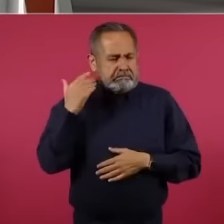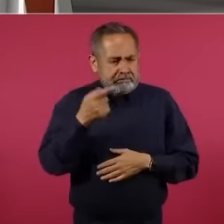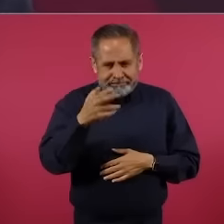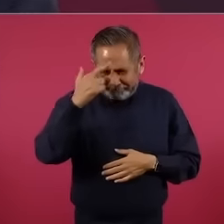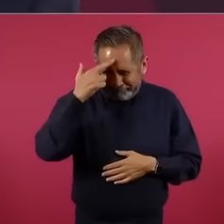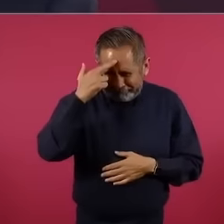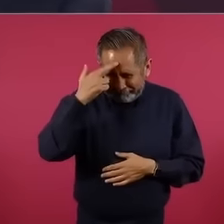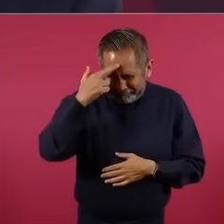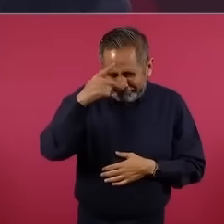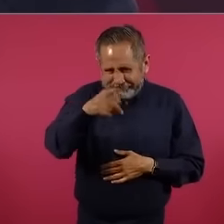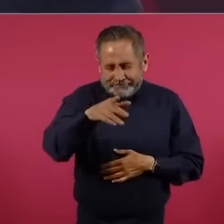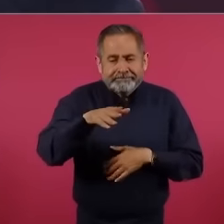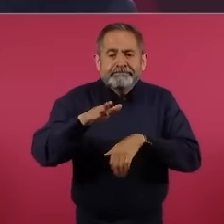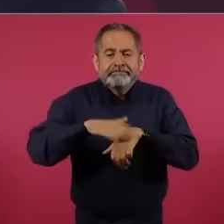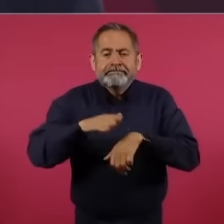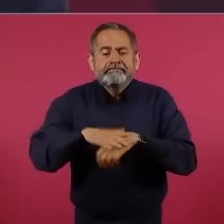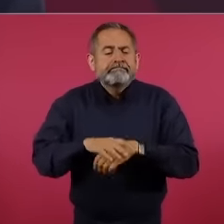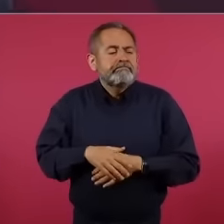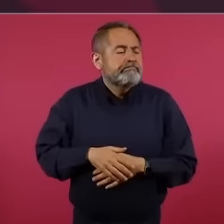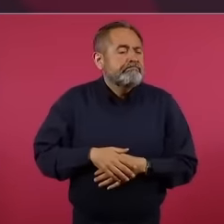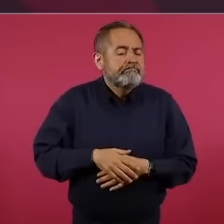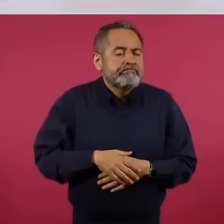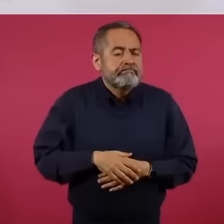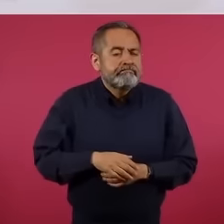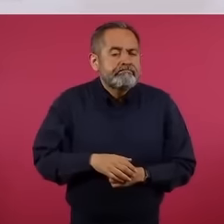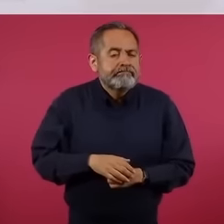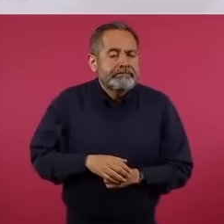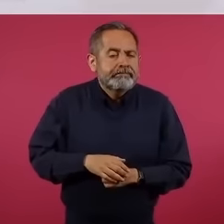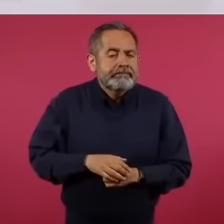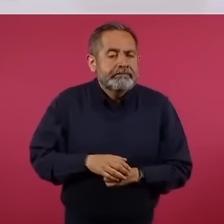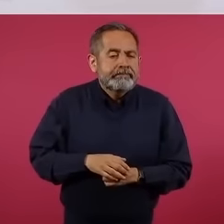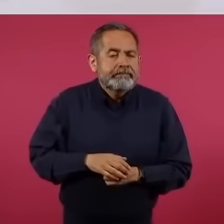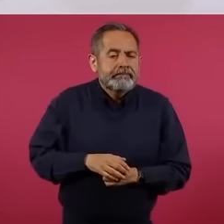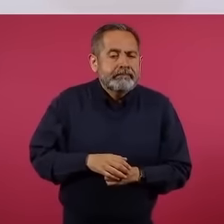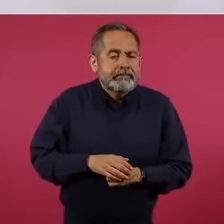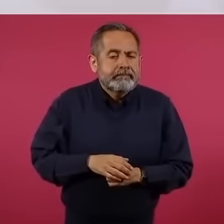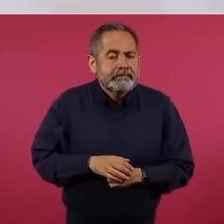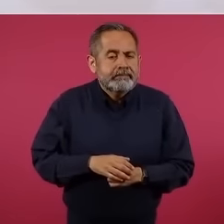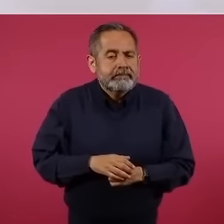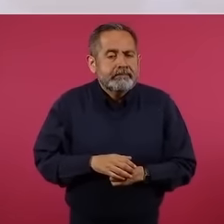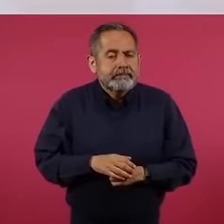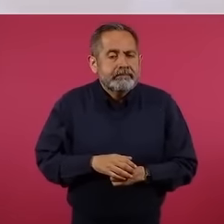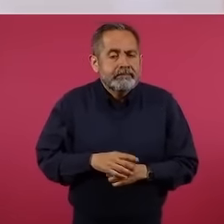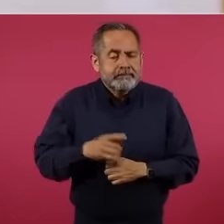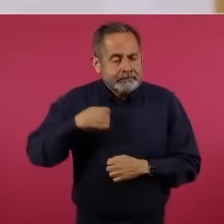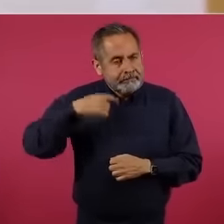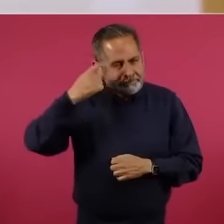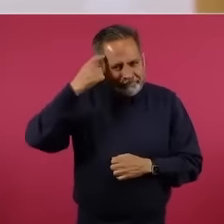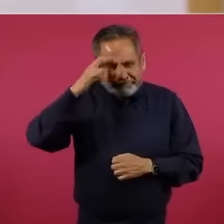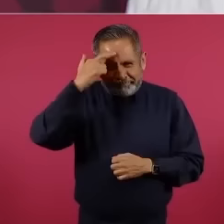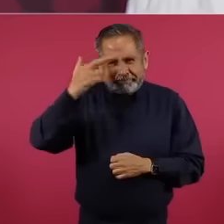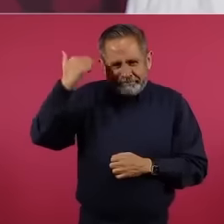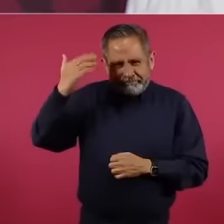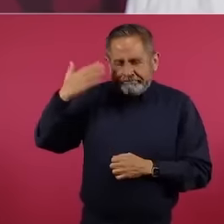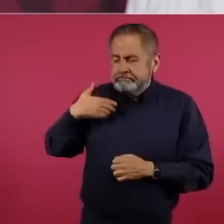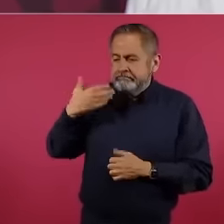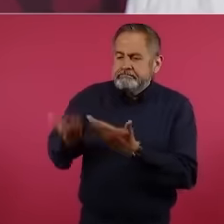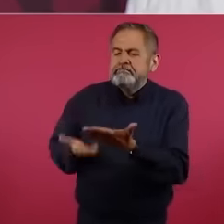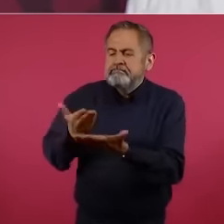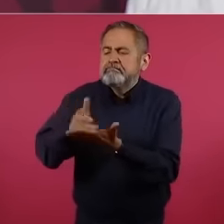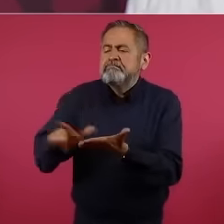modificar la ley